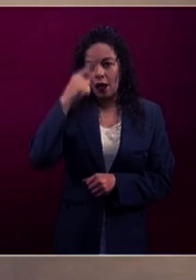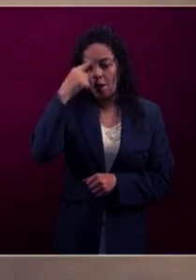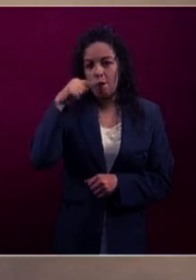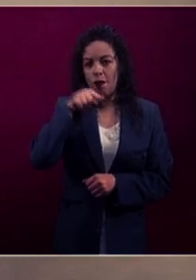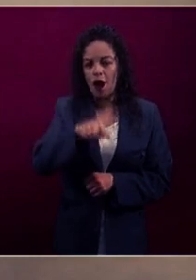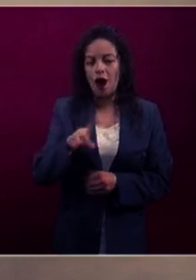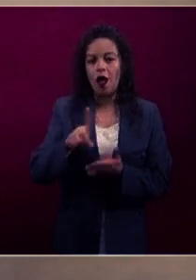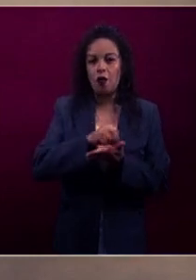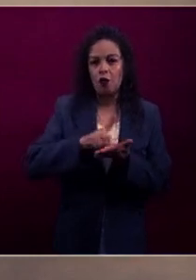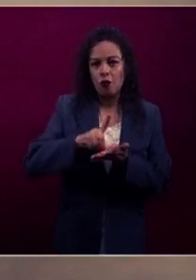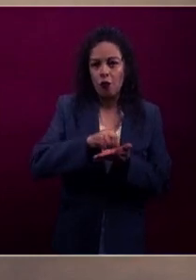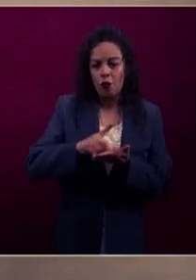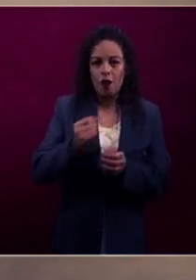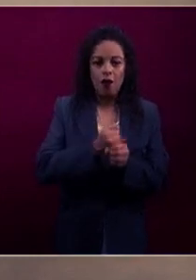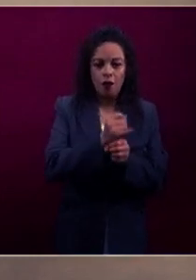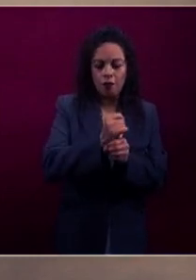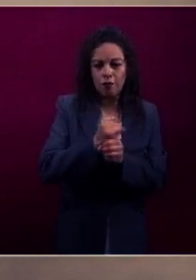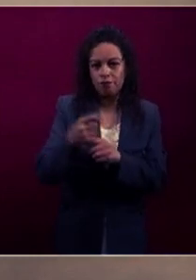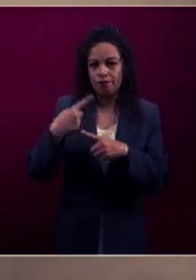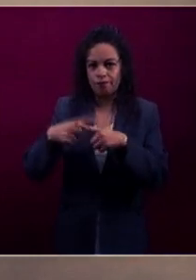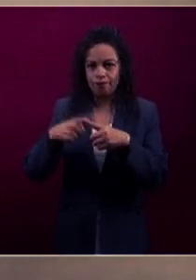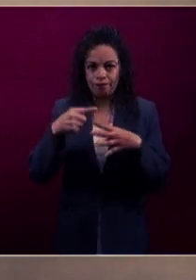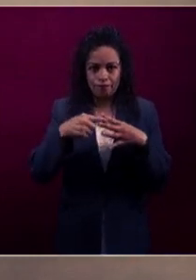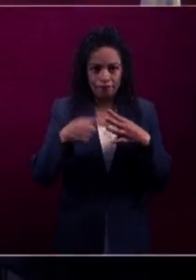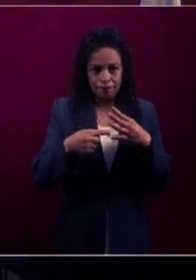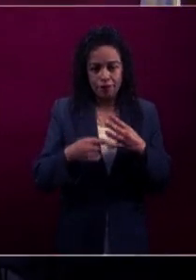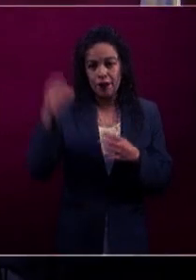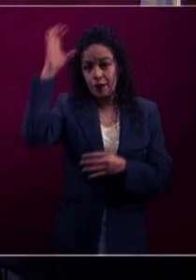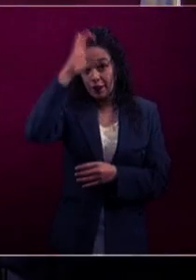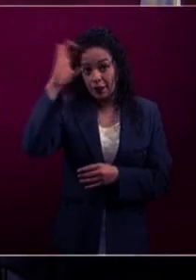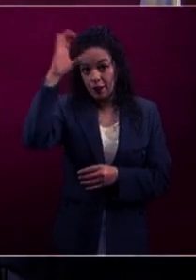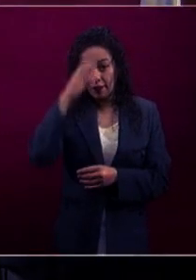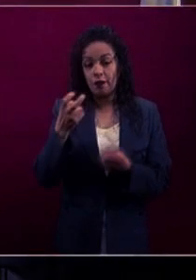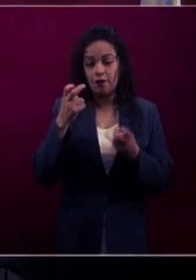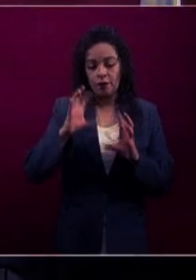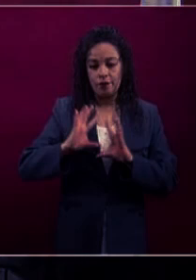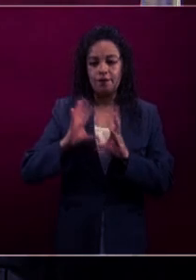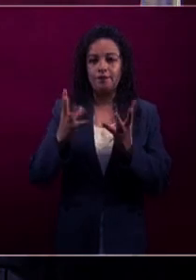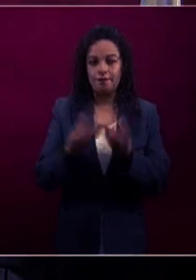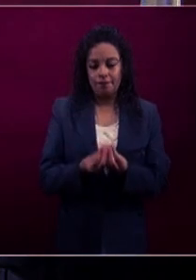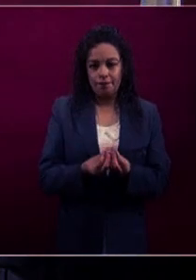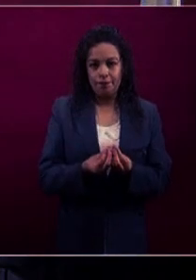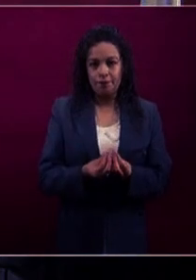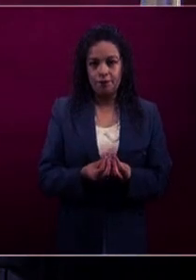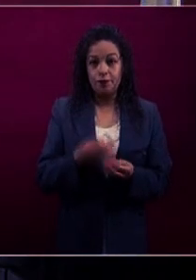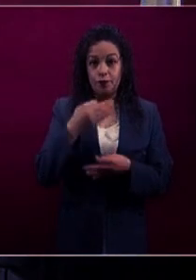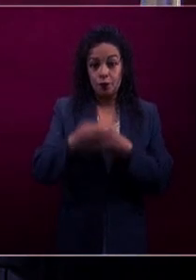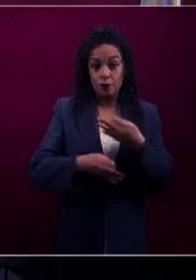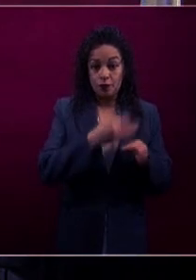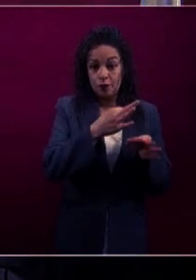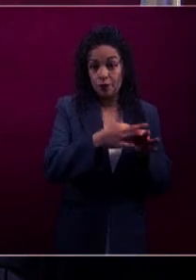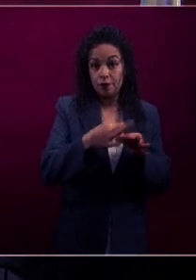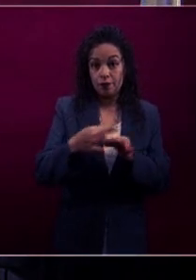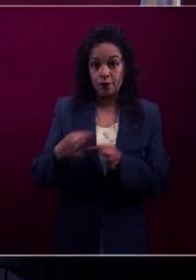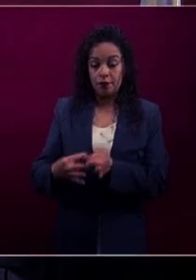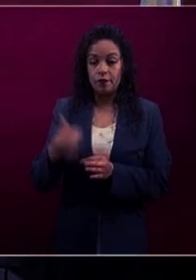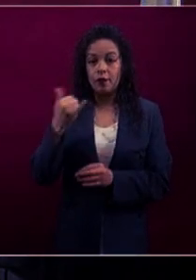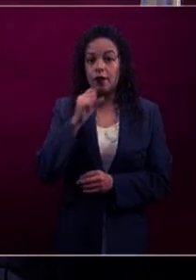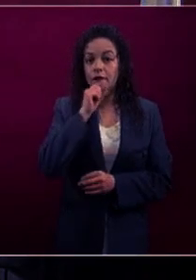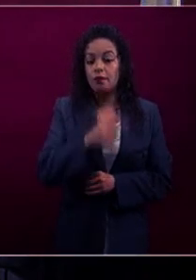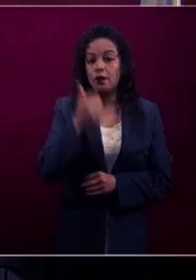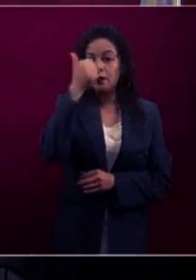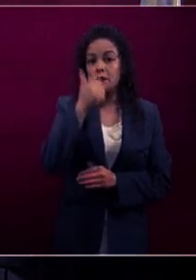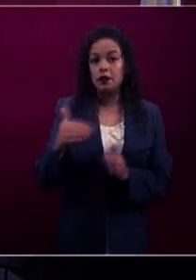investigación y la dirección científica. El gran total, incluyendo los casi 6 mil